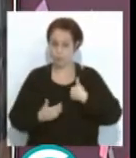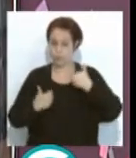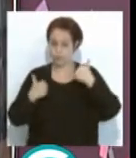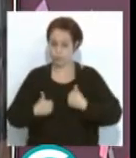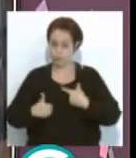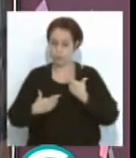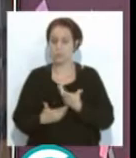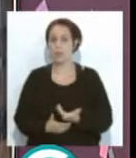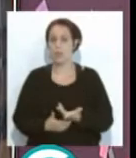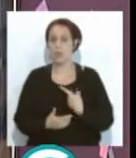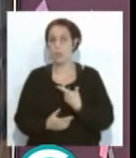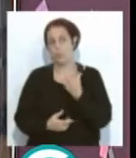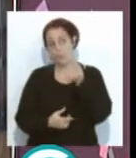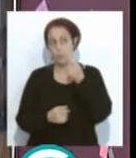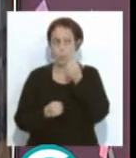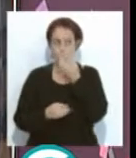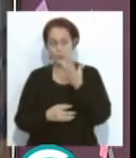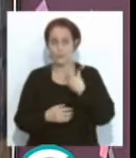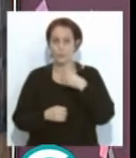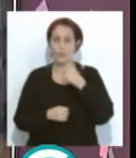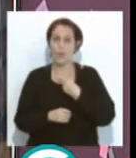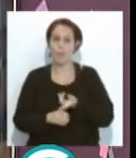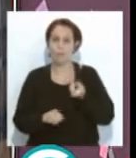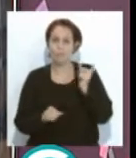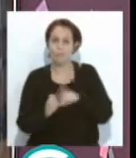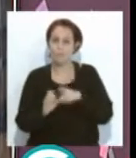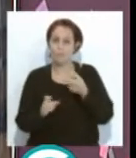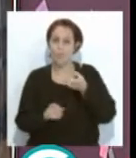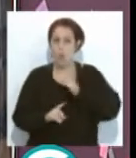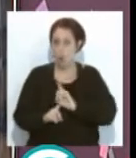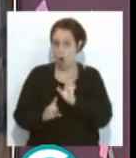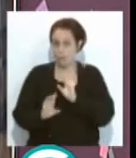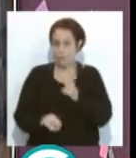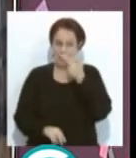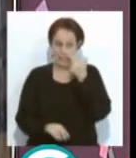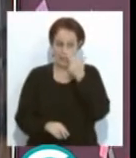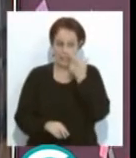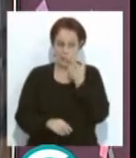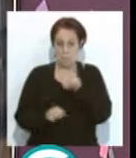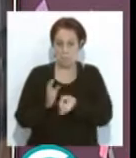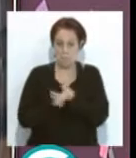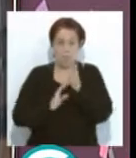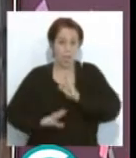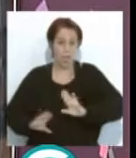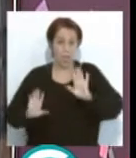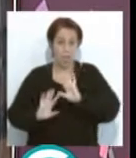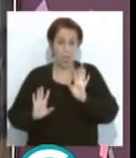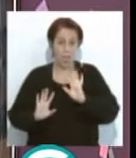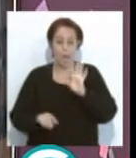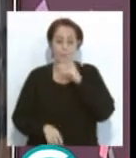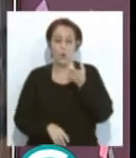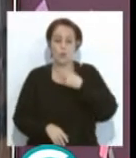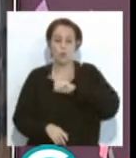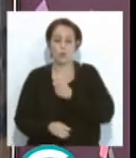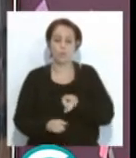al no ser, bueno, tiene matices, al no ser concursantes, pues no tenemos los intereses creados porque somos parte